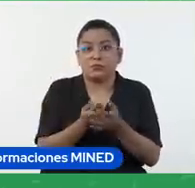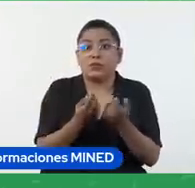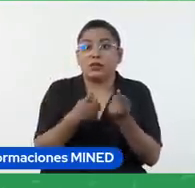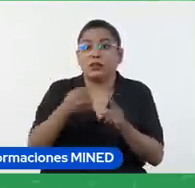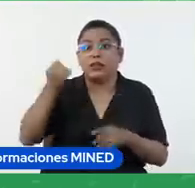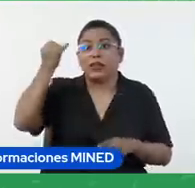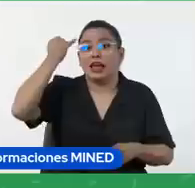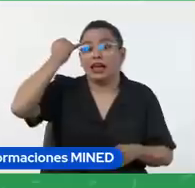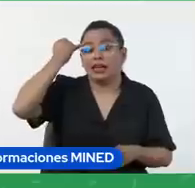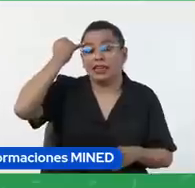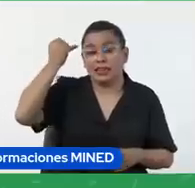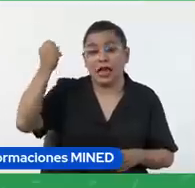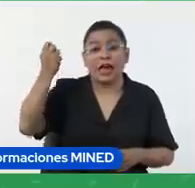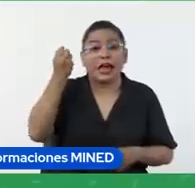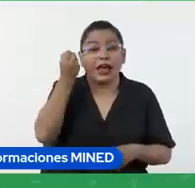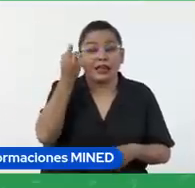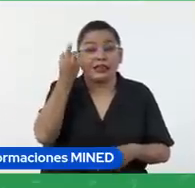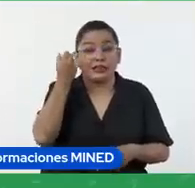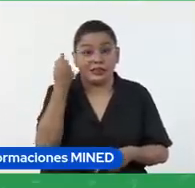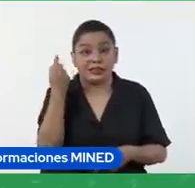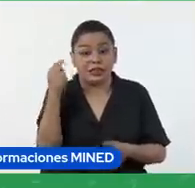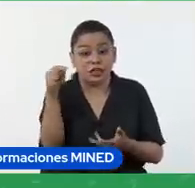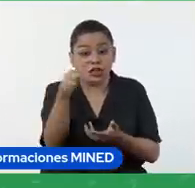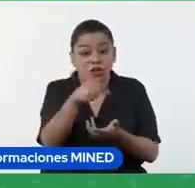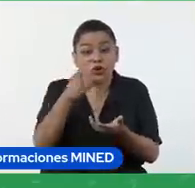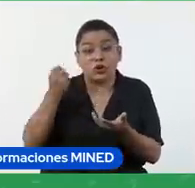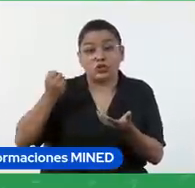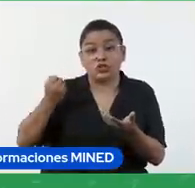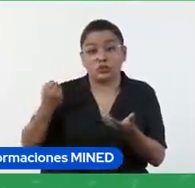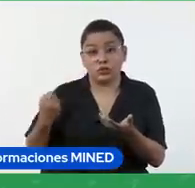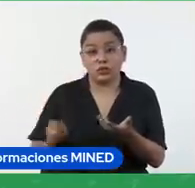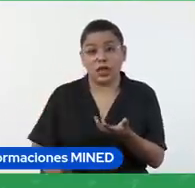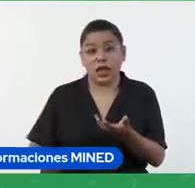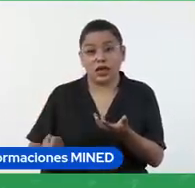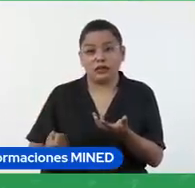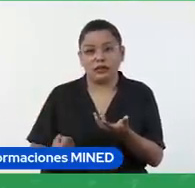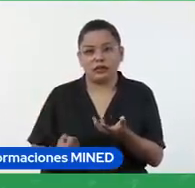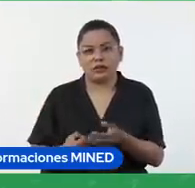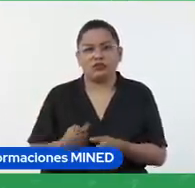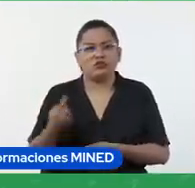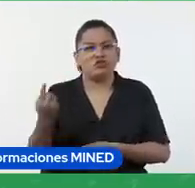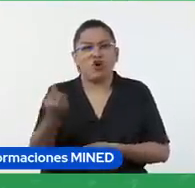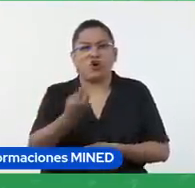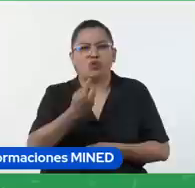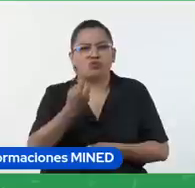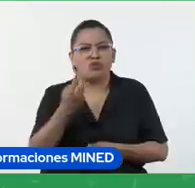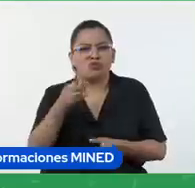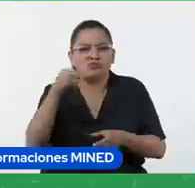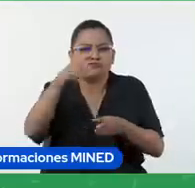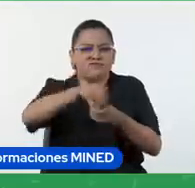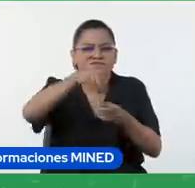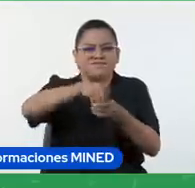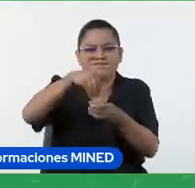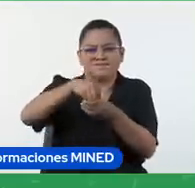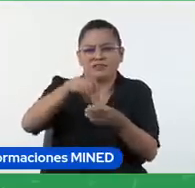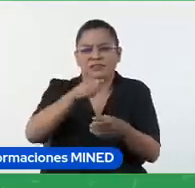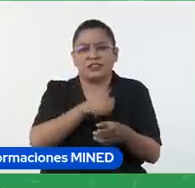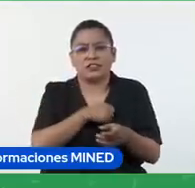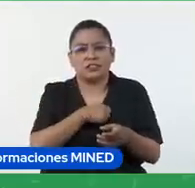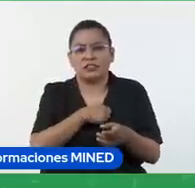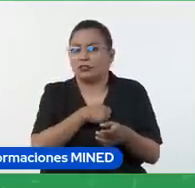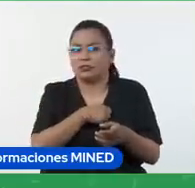reflexión por parte de los estudiantes ya que no sea solo un contenedor de tareas realizadas